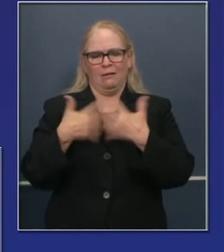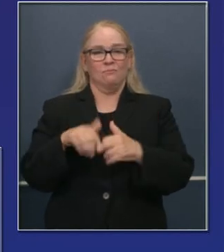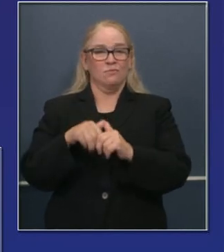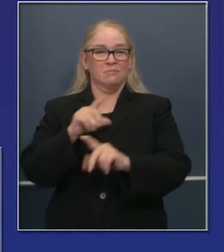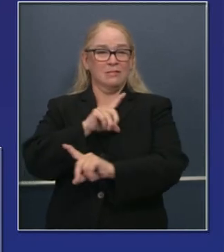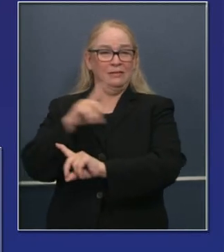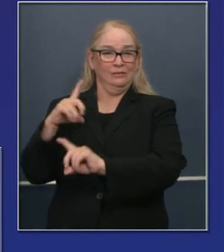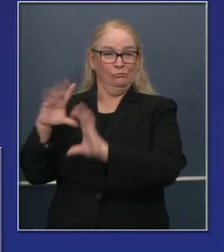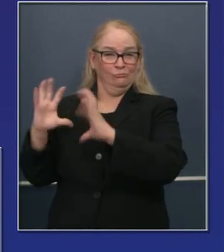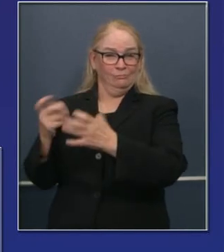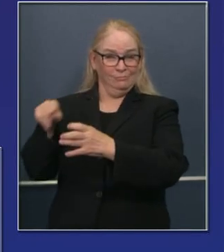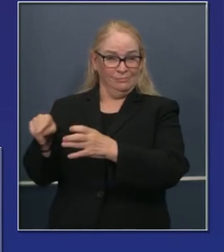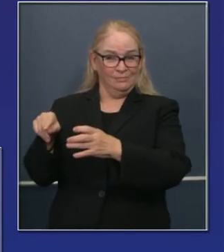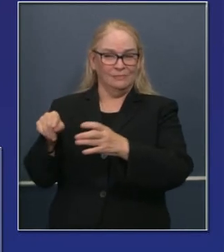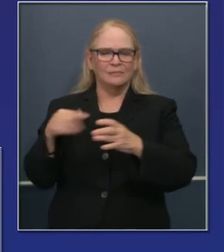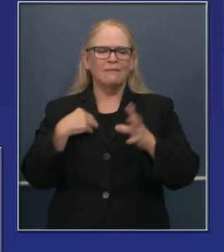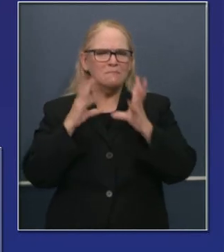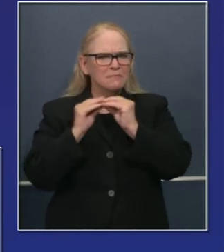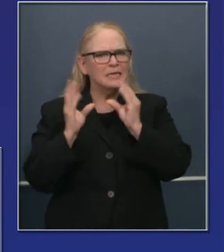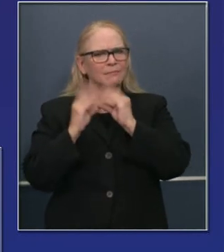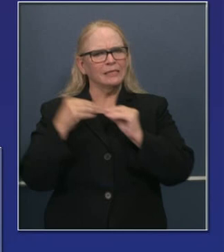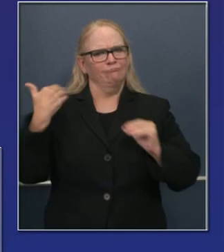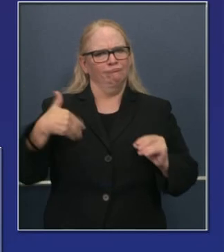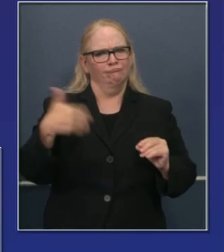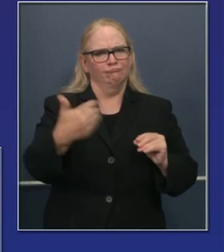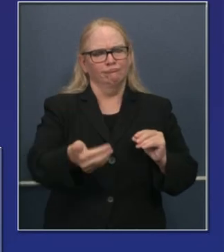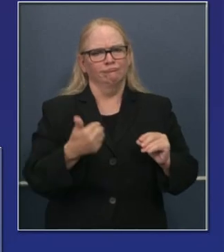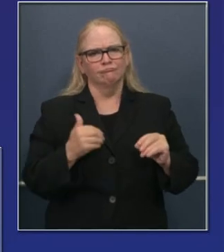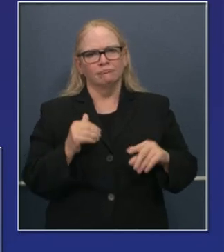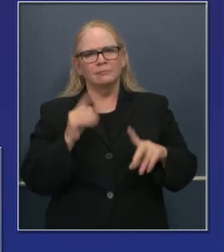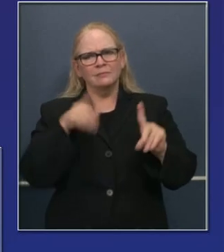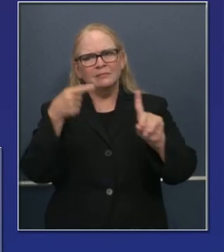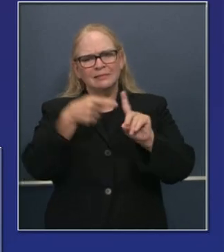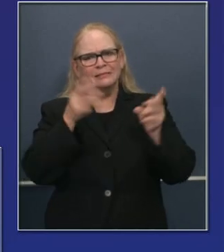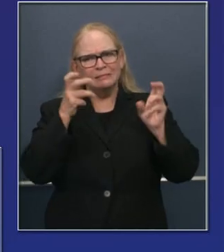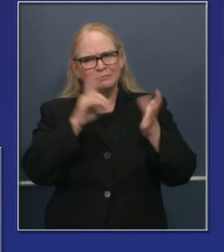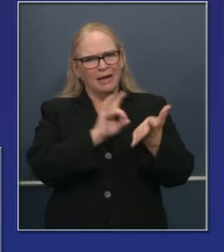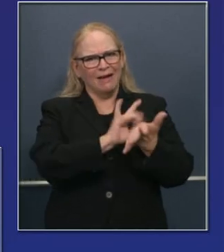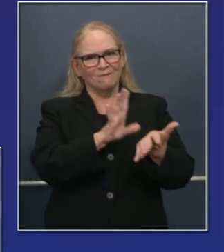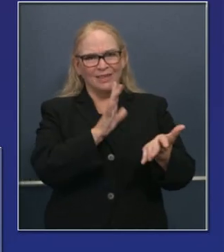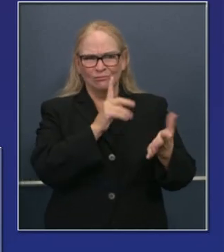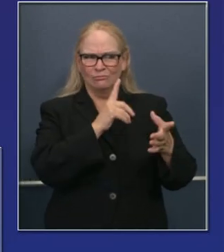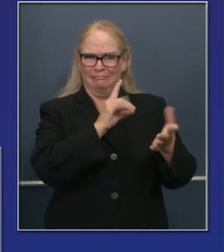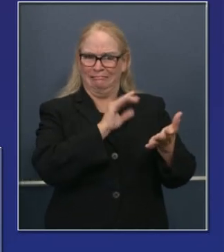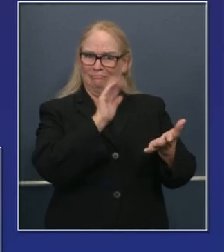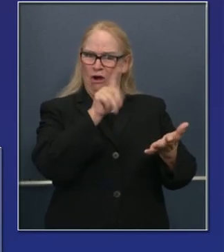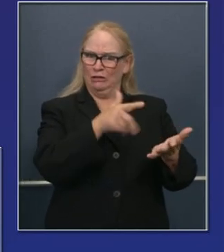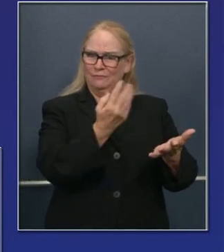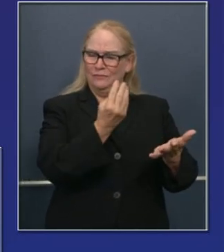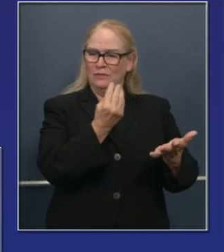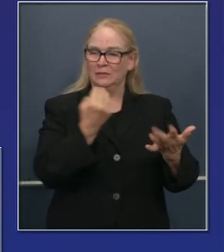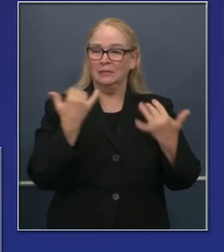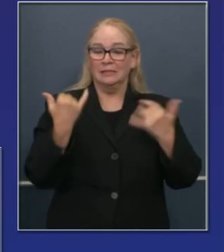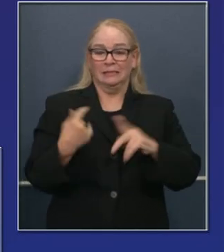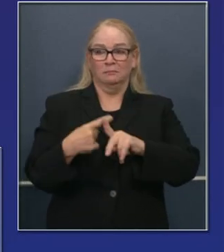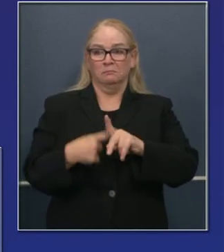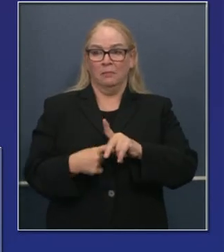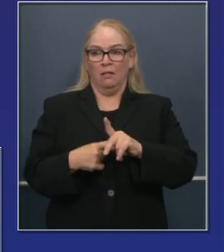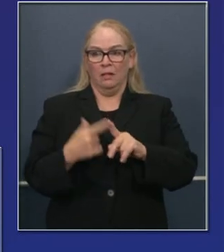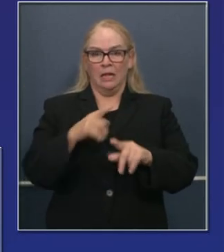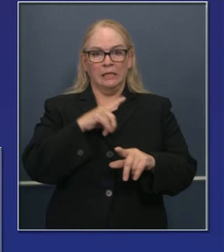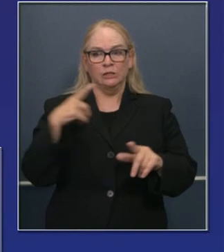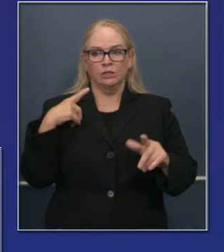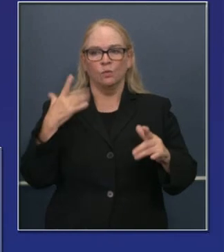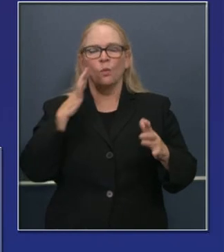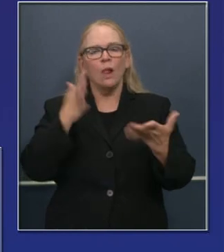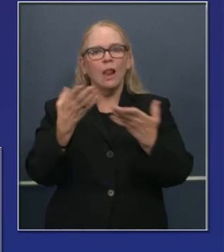trabajando con líderes de la legislación, incluyendo hoy de la legislatura. Hay una sesión de la legislación que se vence